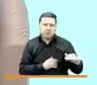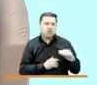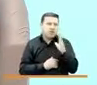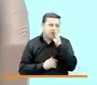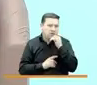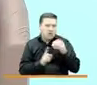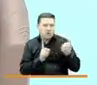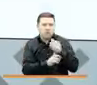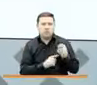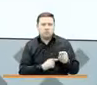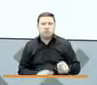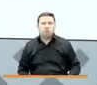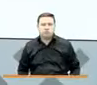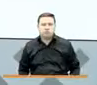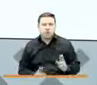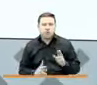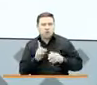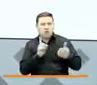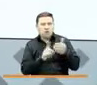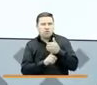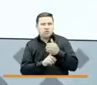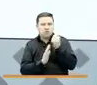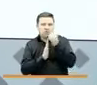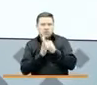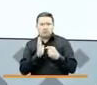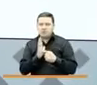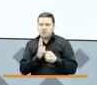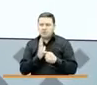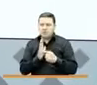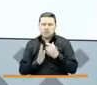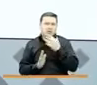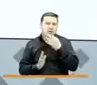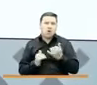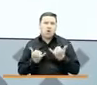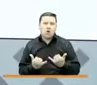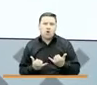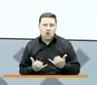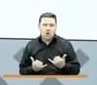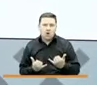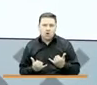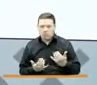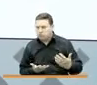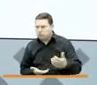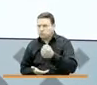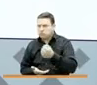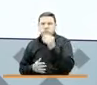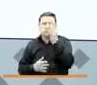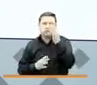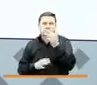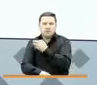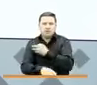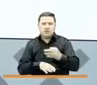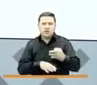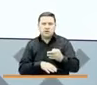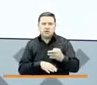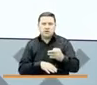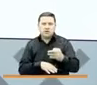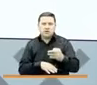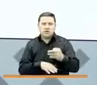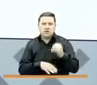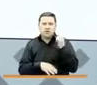encontrado, logramos estabilizar el programa, y de verdad que hoy estamos llegando a más de 3 millones de